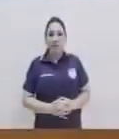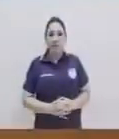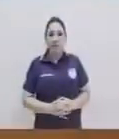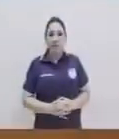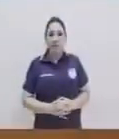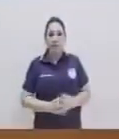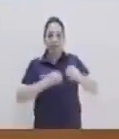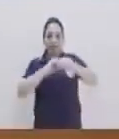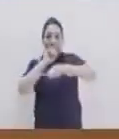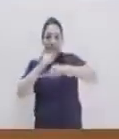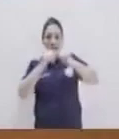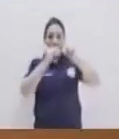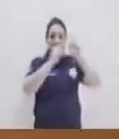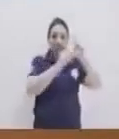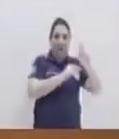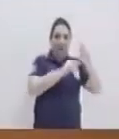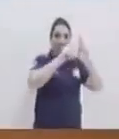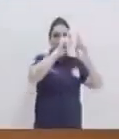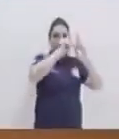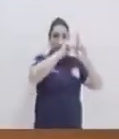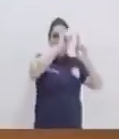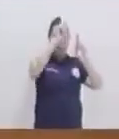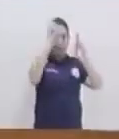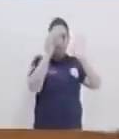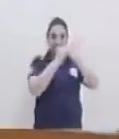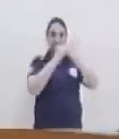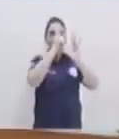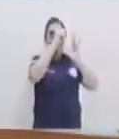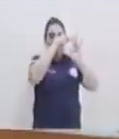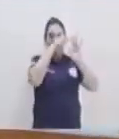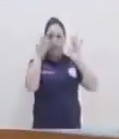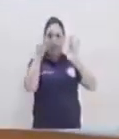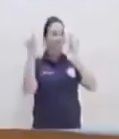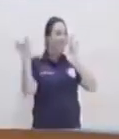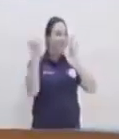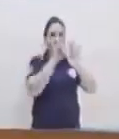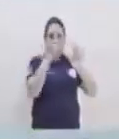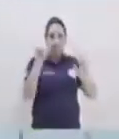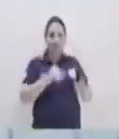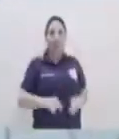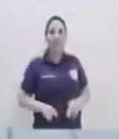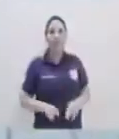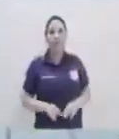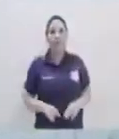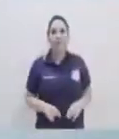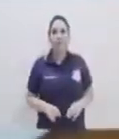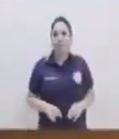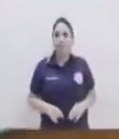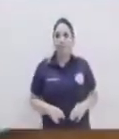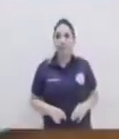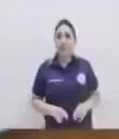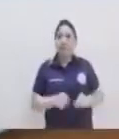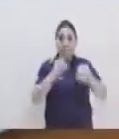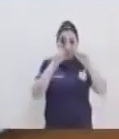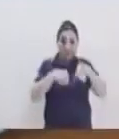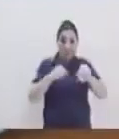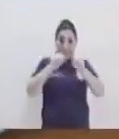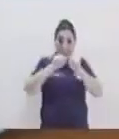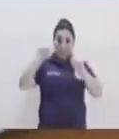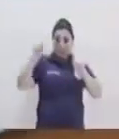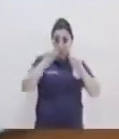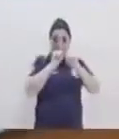Q es la misma medida, ¿verdad? Eso concluimos nosotros, ¿verdad? Que cualquier punto que trazemos